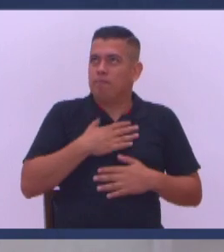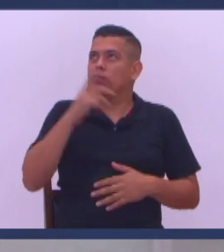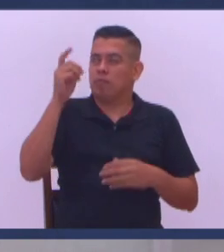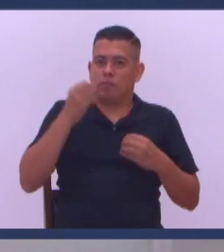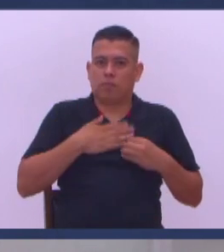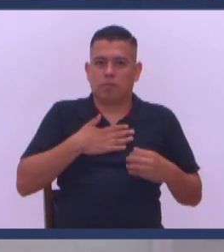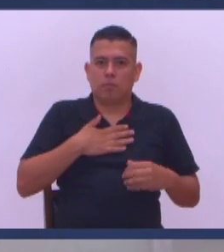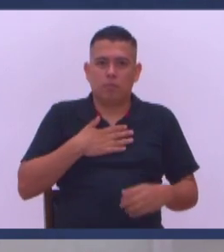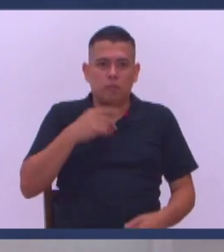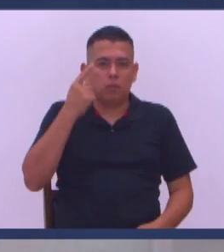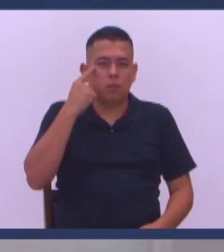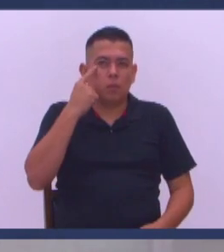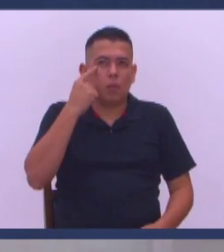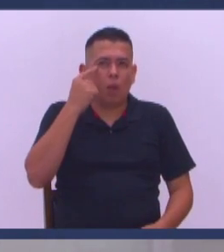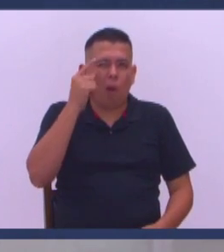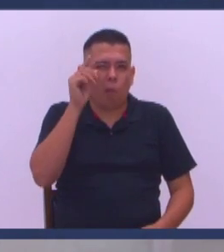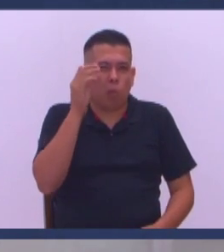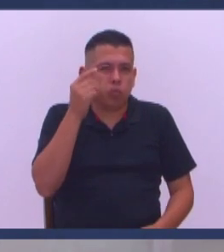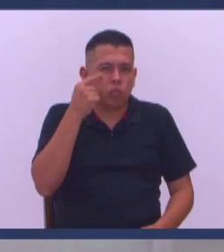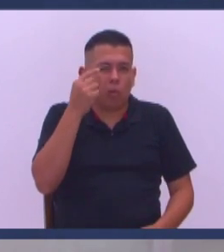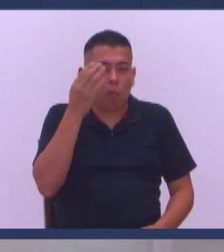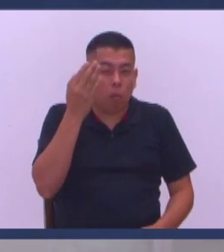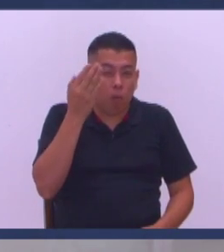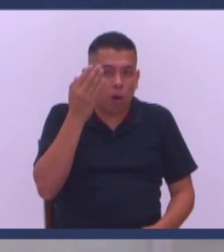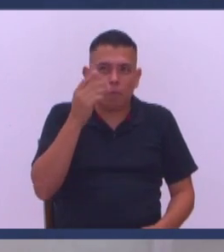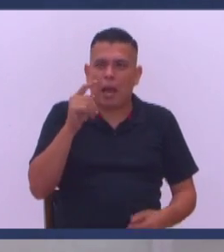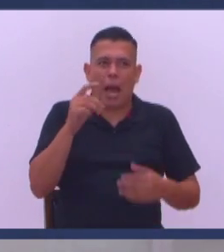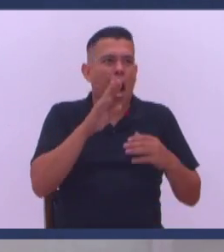Fíjate que a mi Este ojo me falla Pero ahí lo tiene Hermano